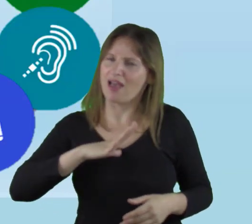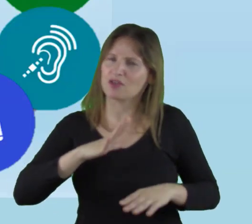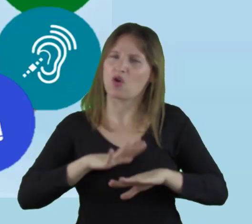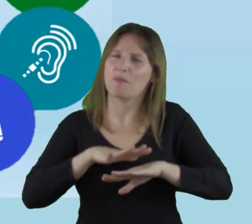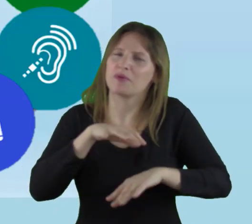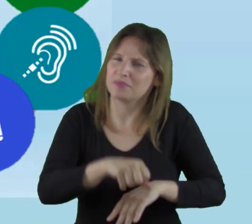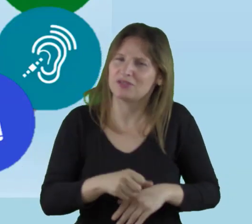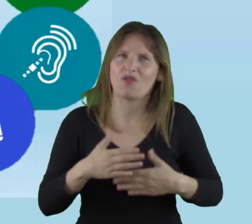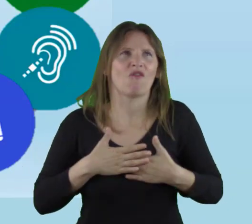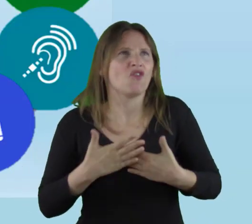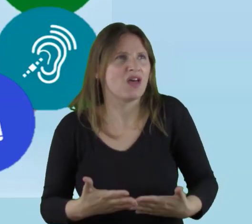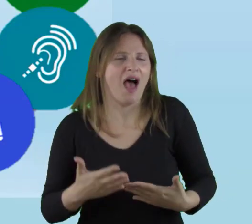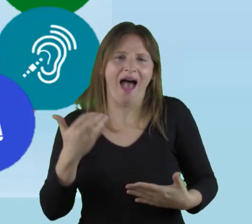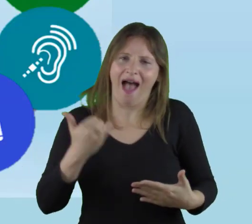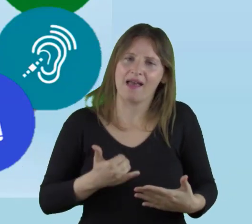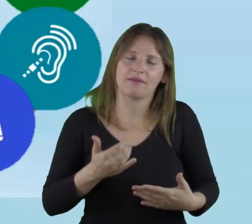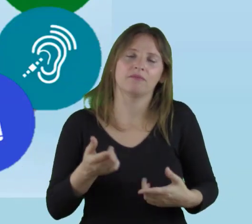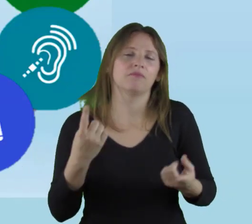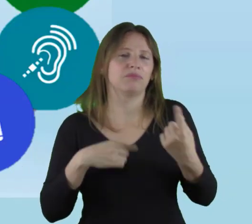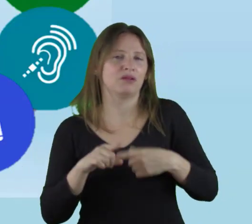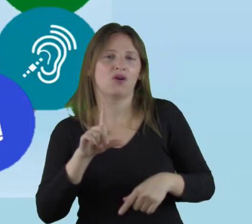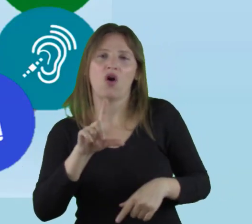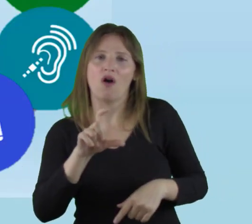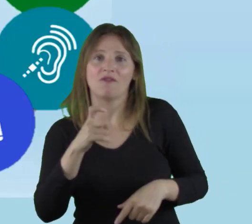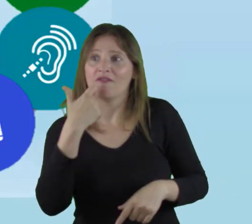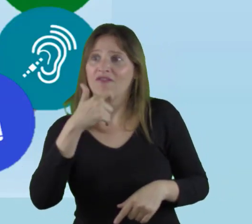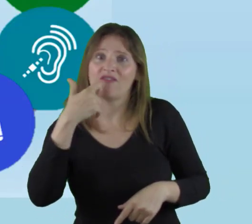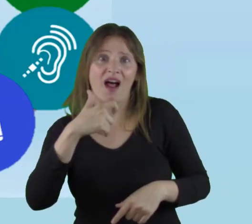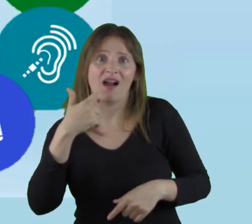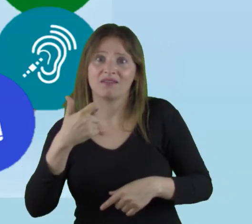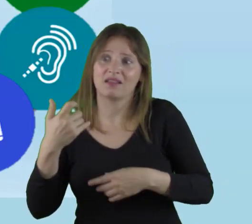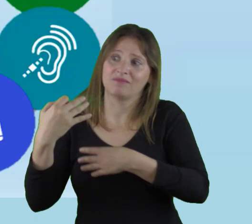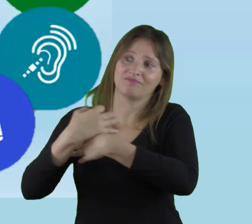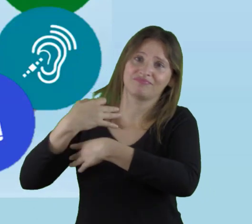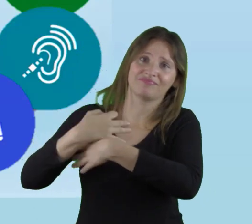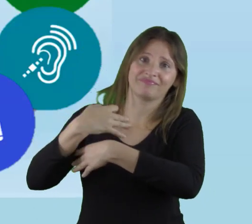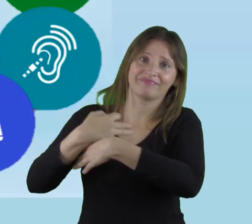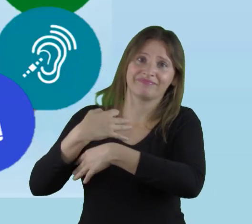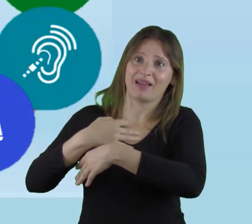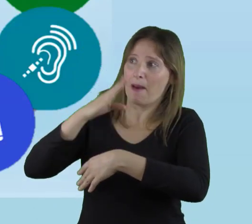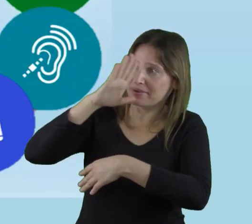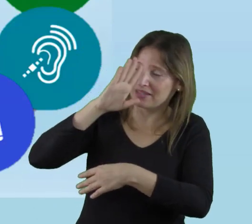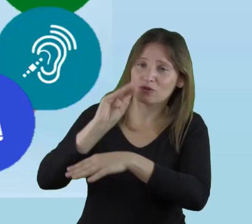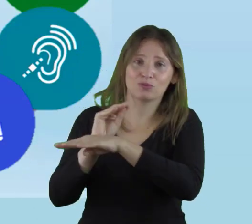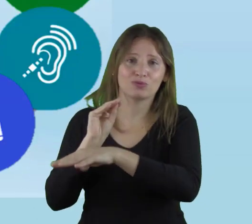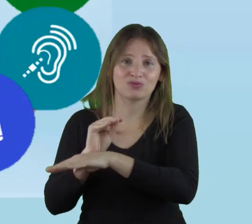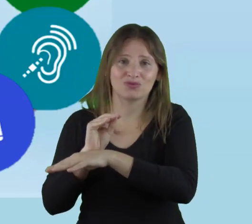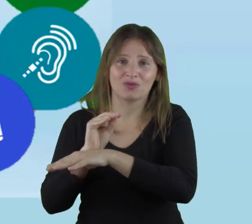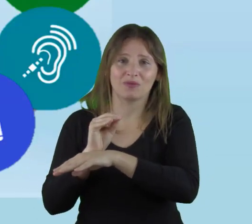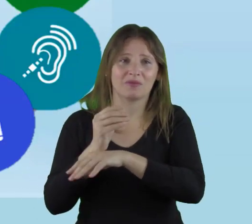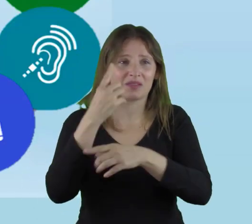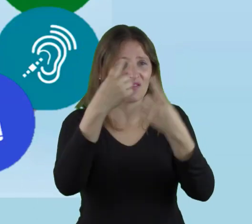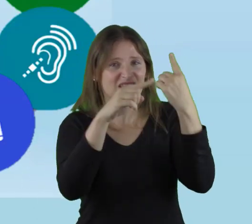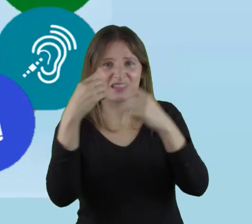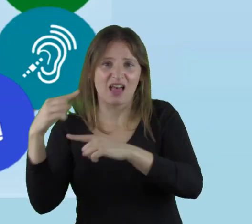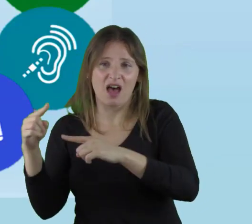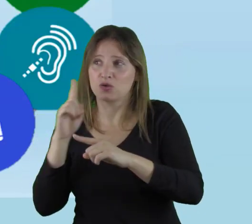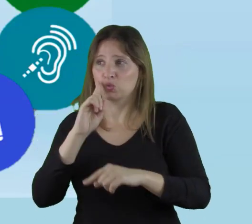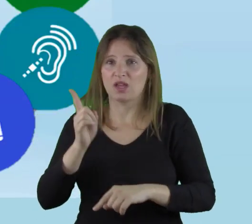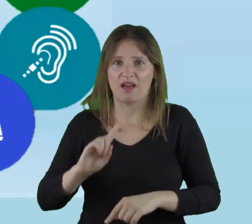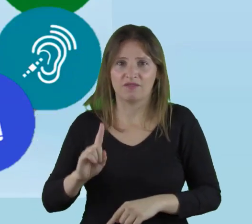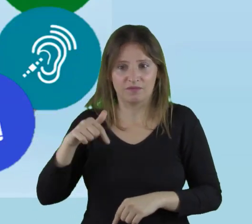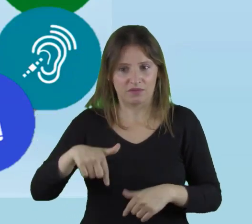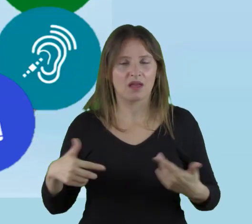ponen todo de su parte. Pero claro, no fueron formados para atender a la diversidad. Y